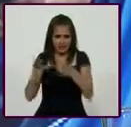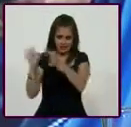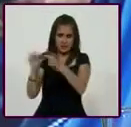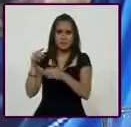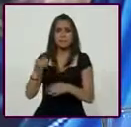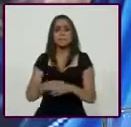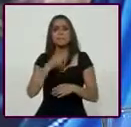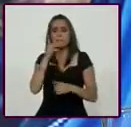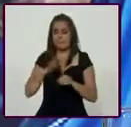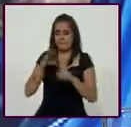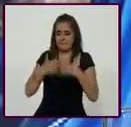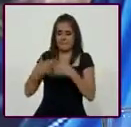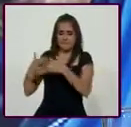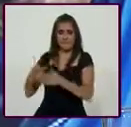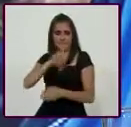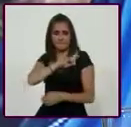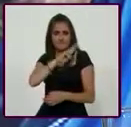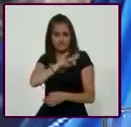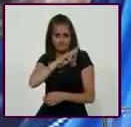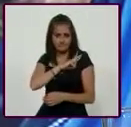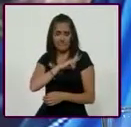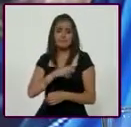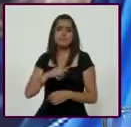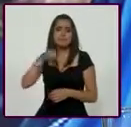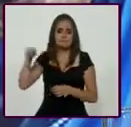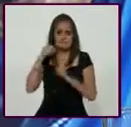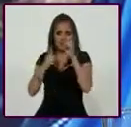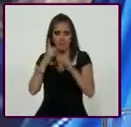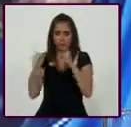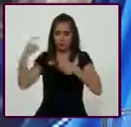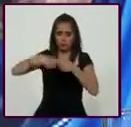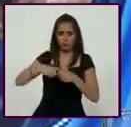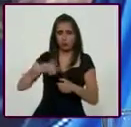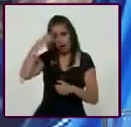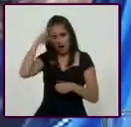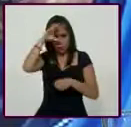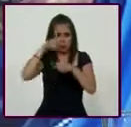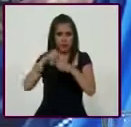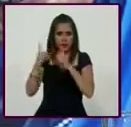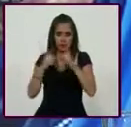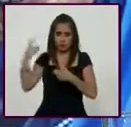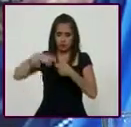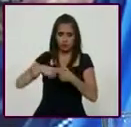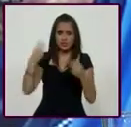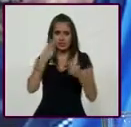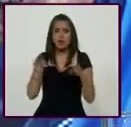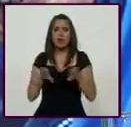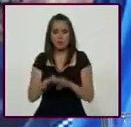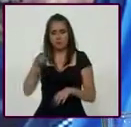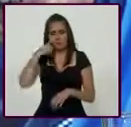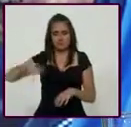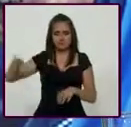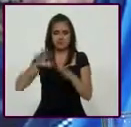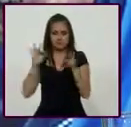involucramiento del sector privado, de la iniciativa privada en el deporte y la cultura física. Lo comentaban de manera muy clara.